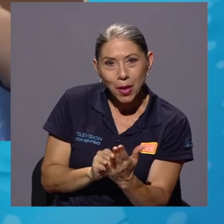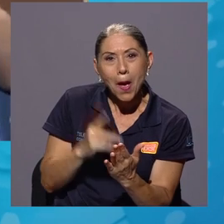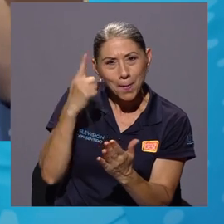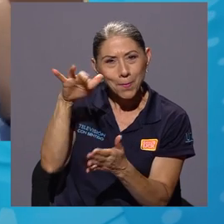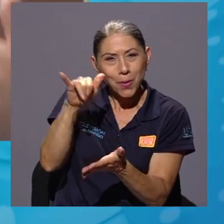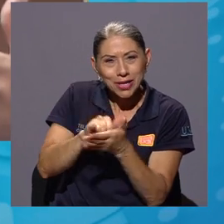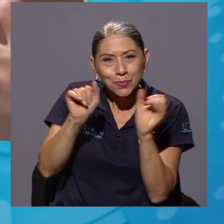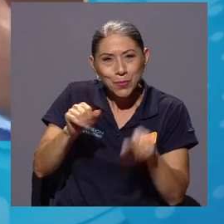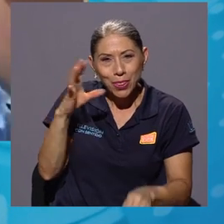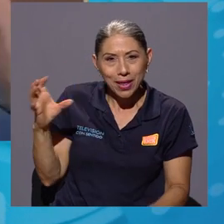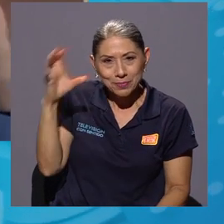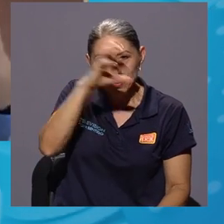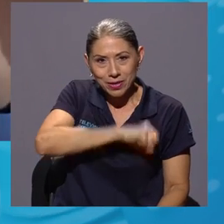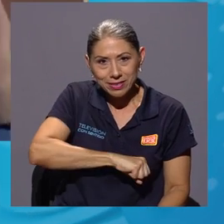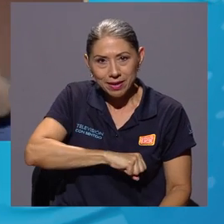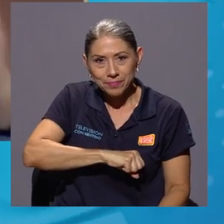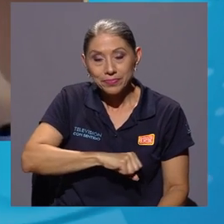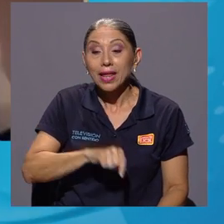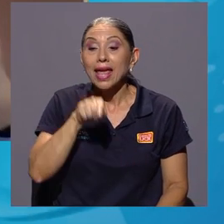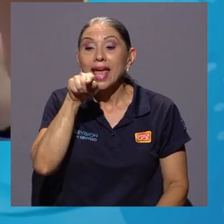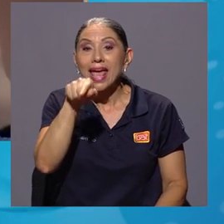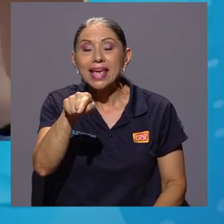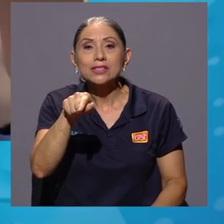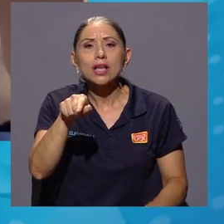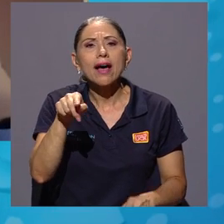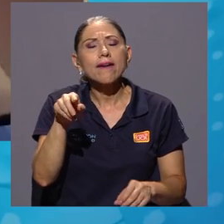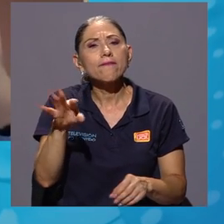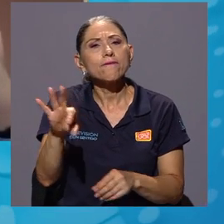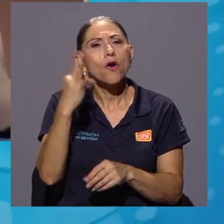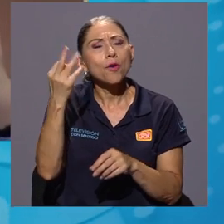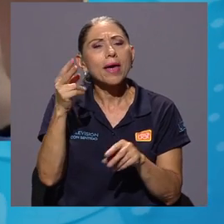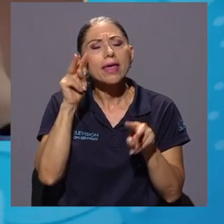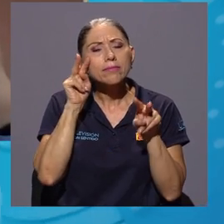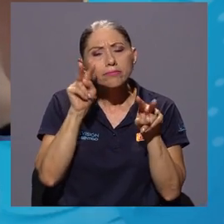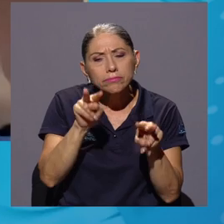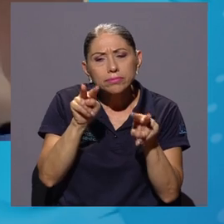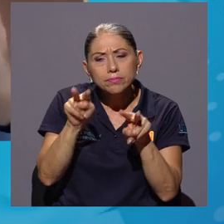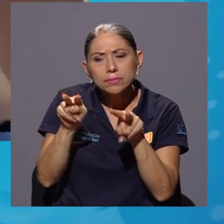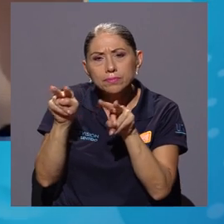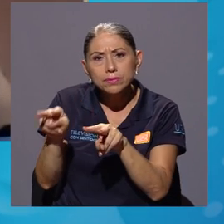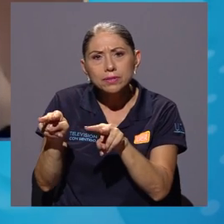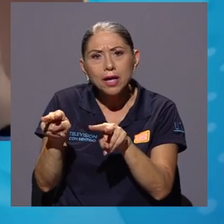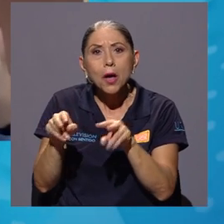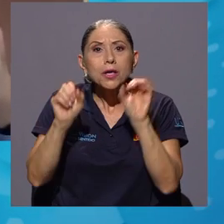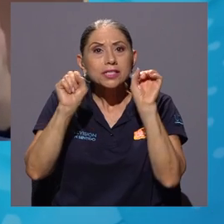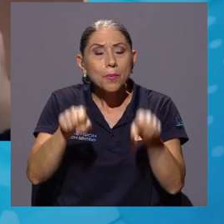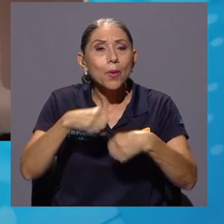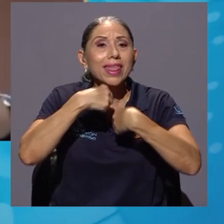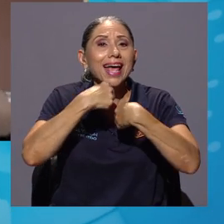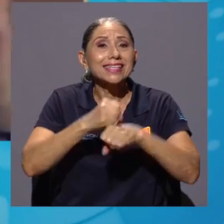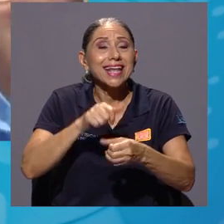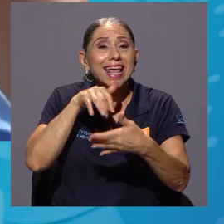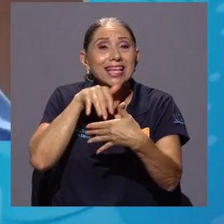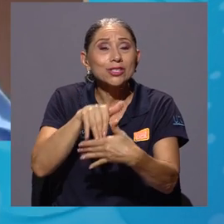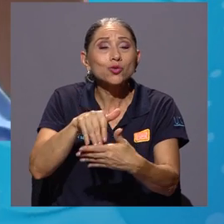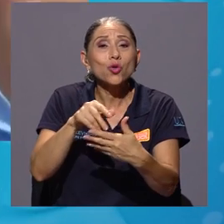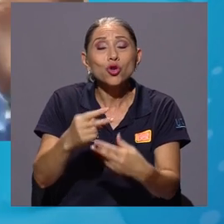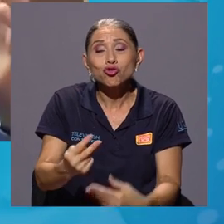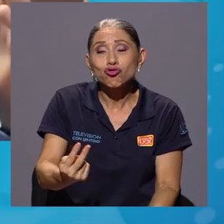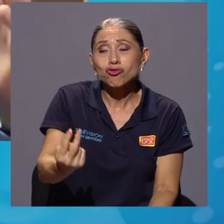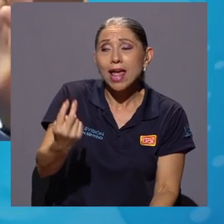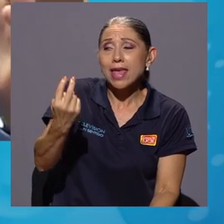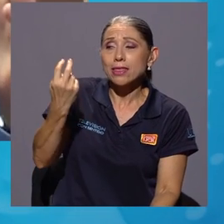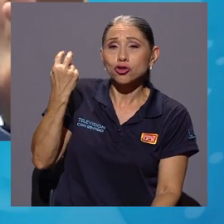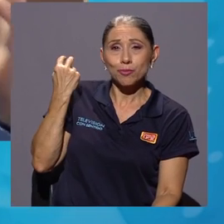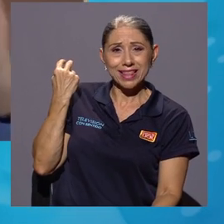ese tipo de monitoreos permite hacer estudios que se llaman retrospectivos,